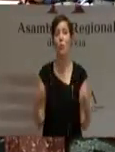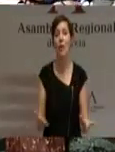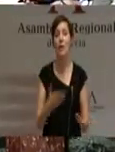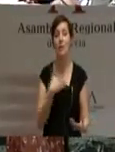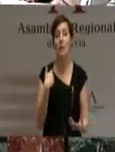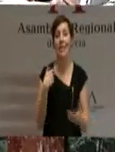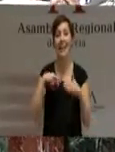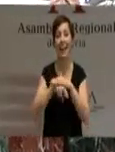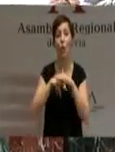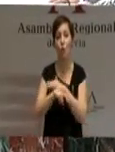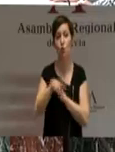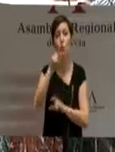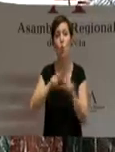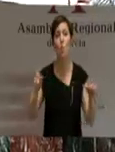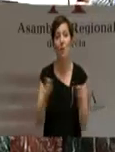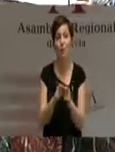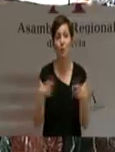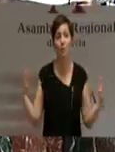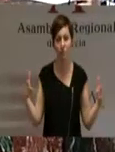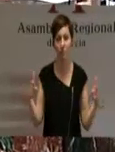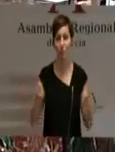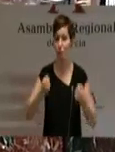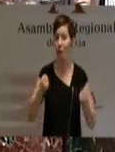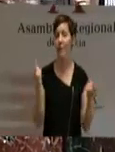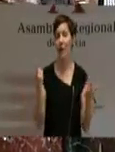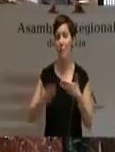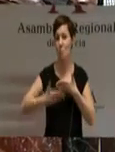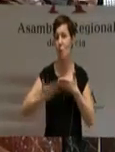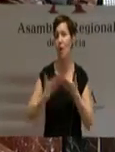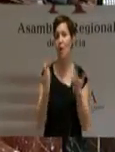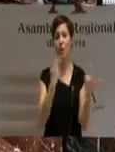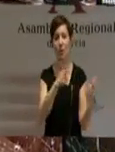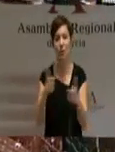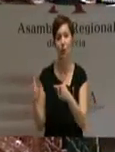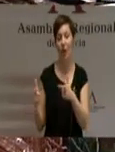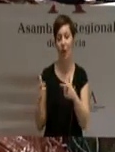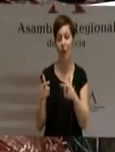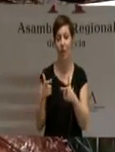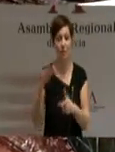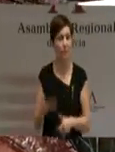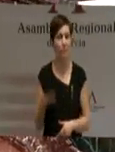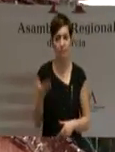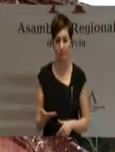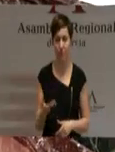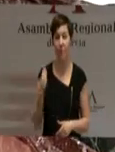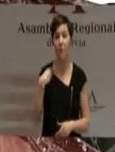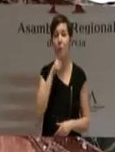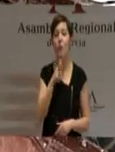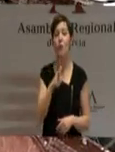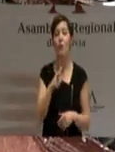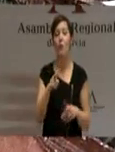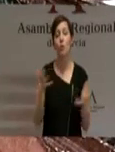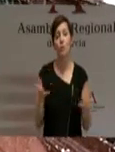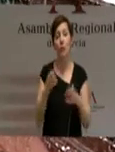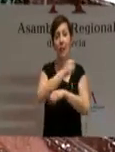recursos humanos, fortalecer y modernizar los sectores con mayor peso en la región, el fomento de la diversificación